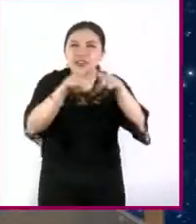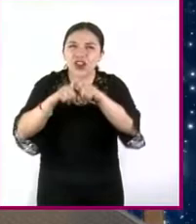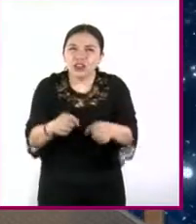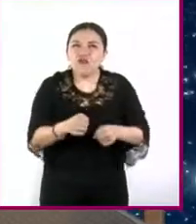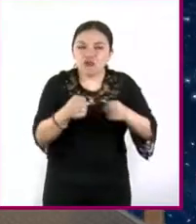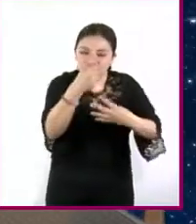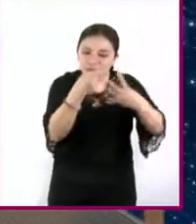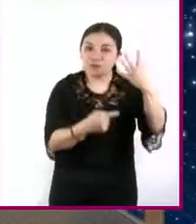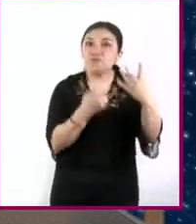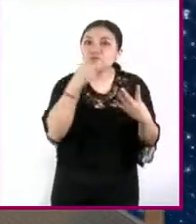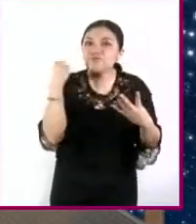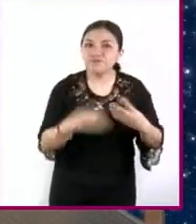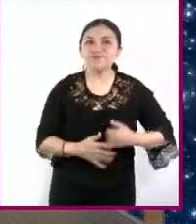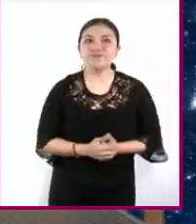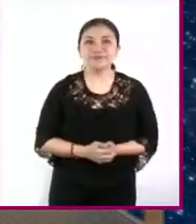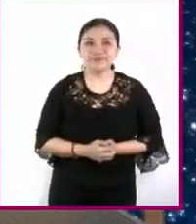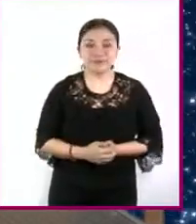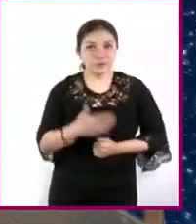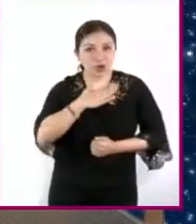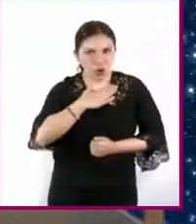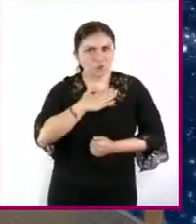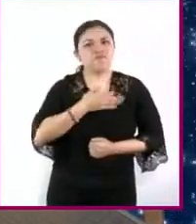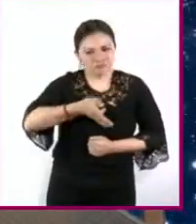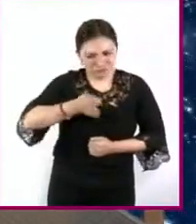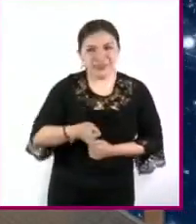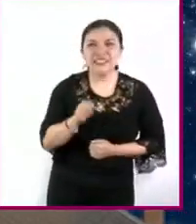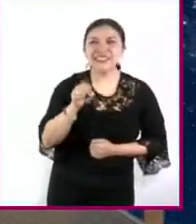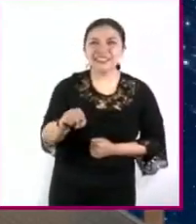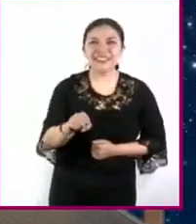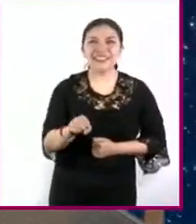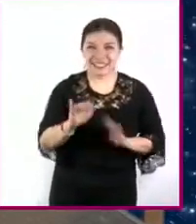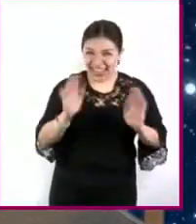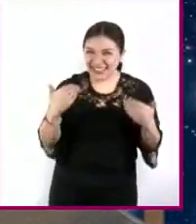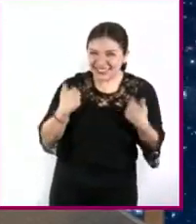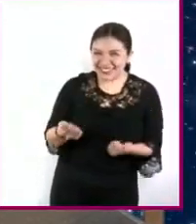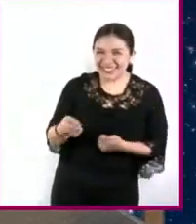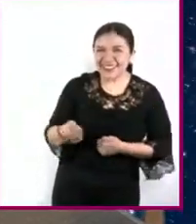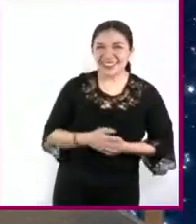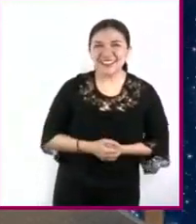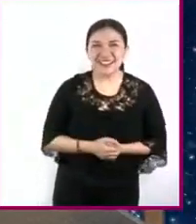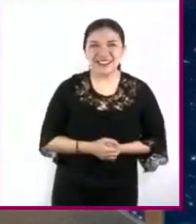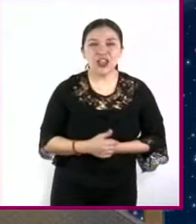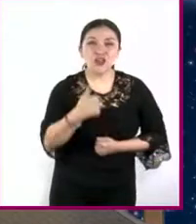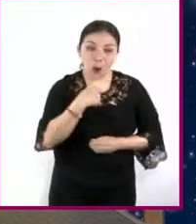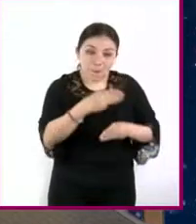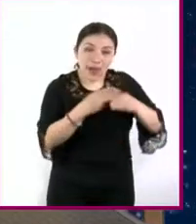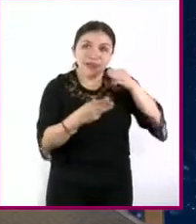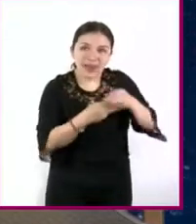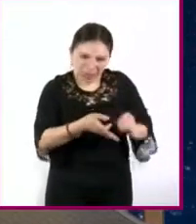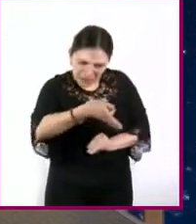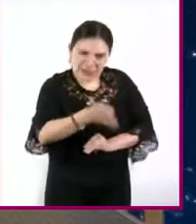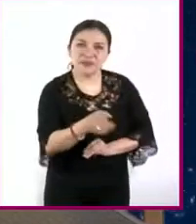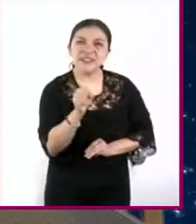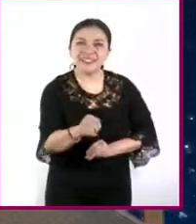extraordinarias soy materia dispuesta matí entendiste a ti materia dispuesta